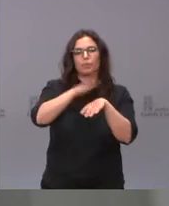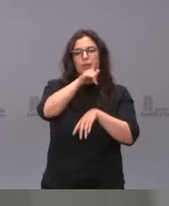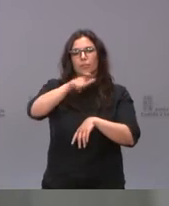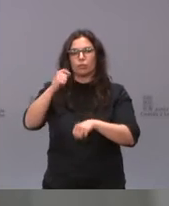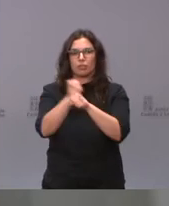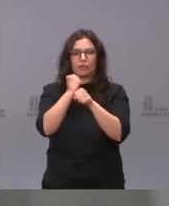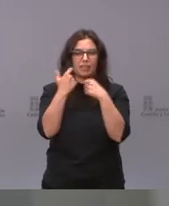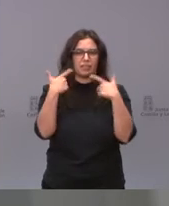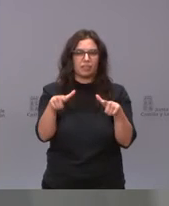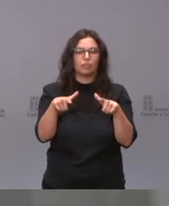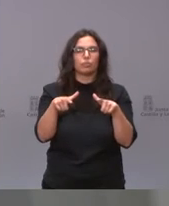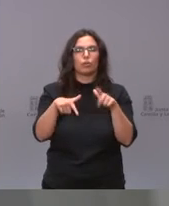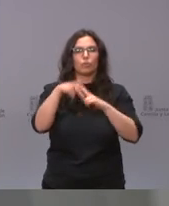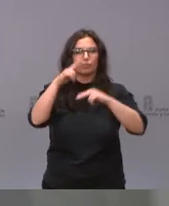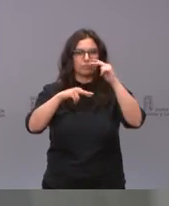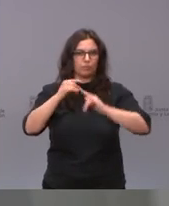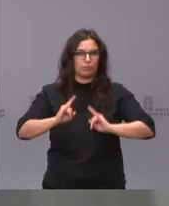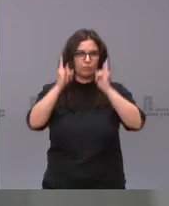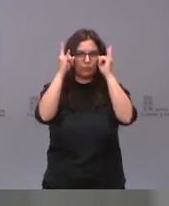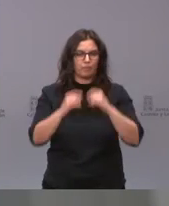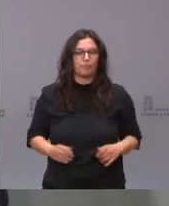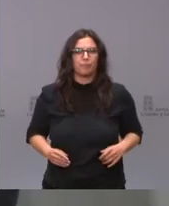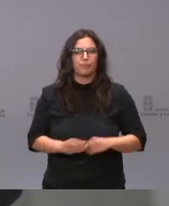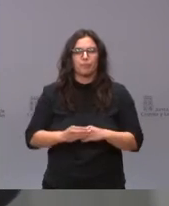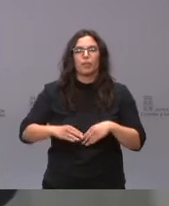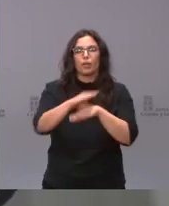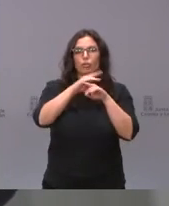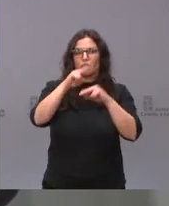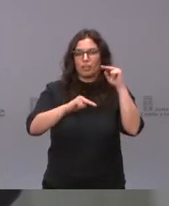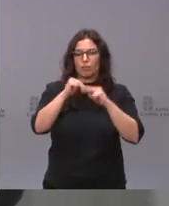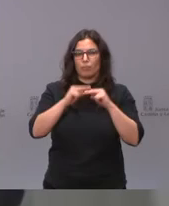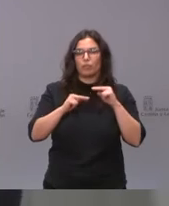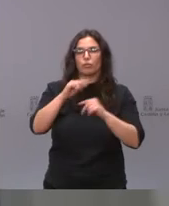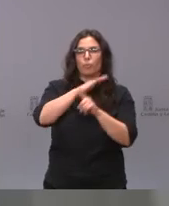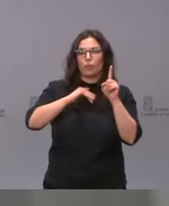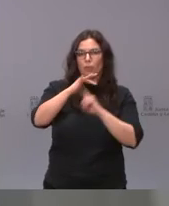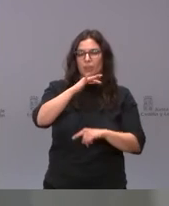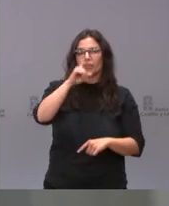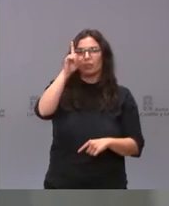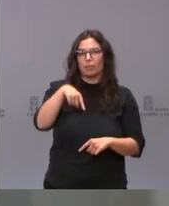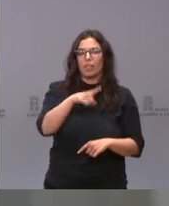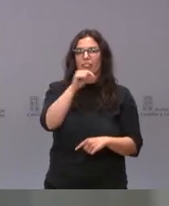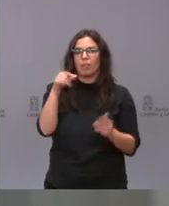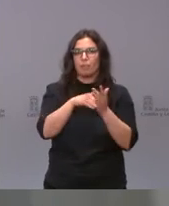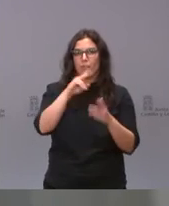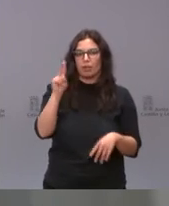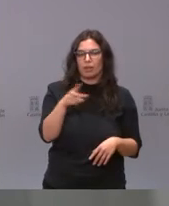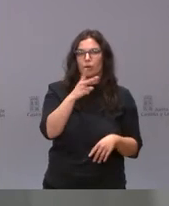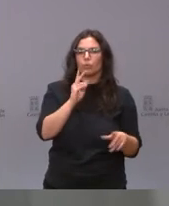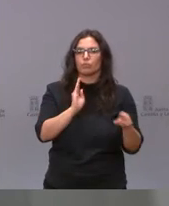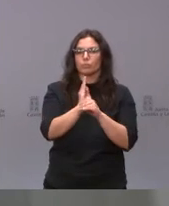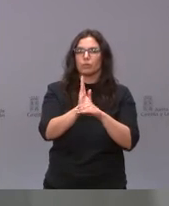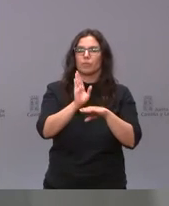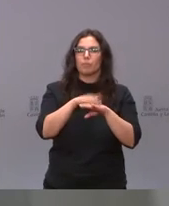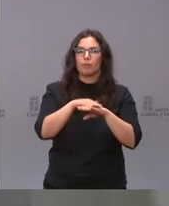sector de la edificación. La Consejería de Fomento y Medio Ambiente aprueba también 100.000 euros para condicionar